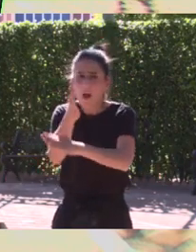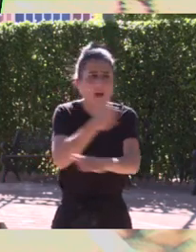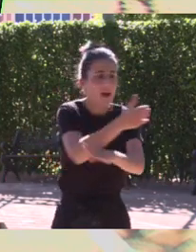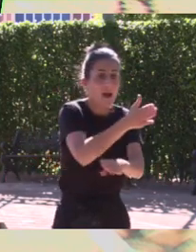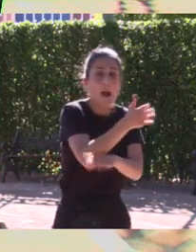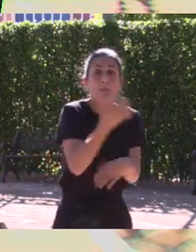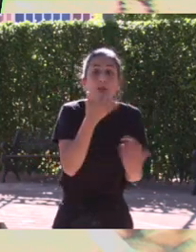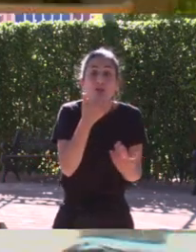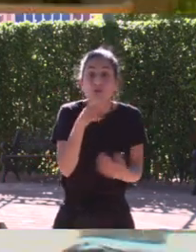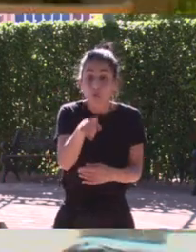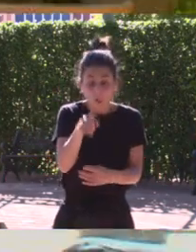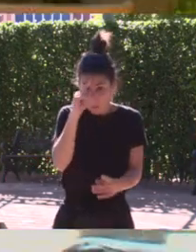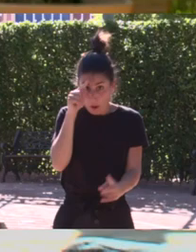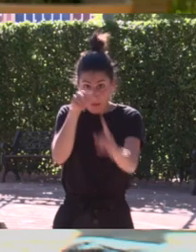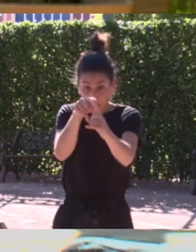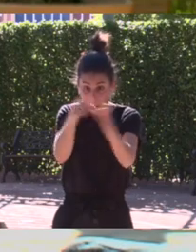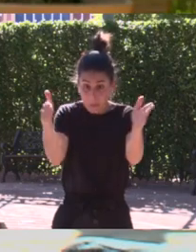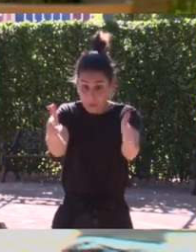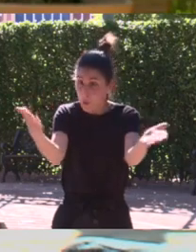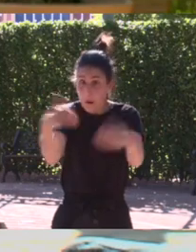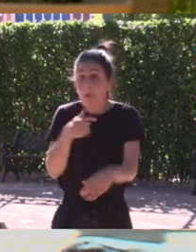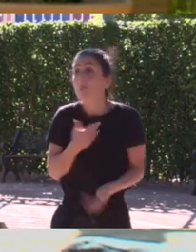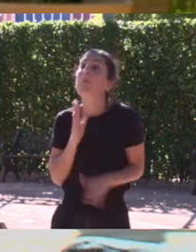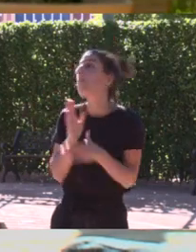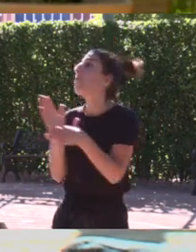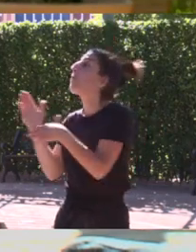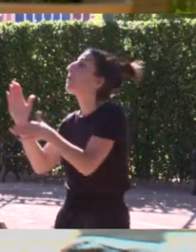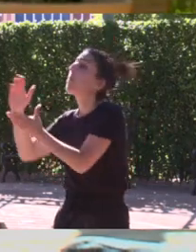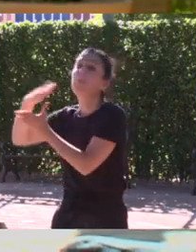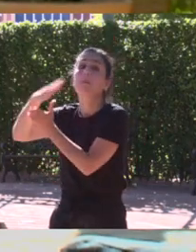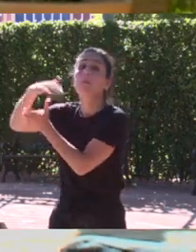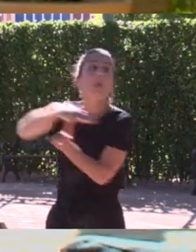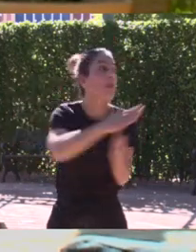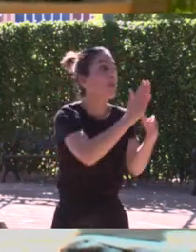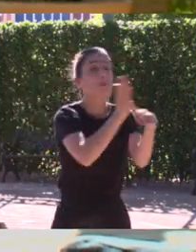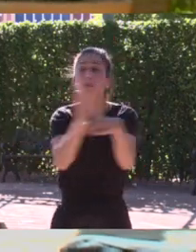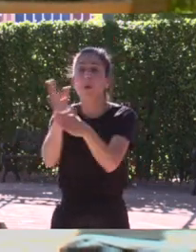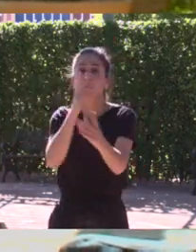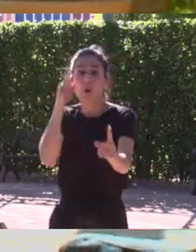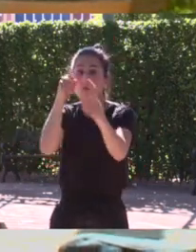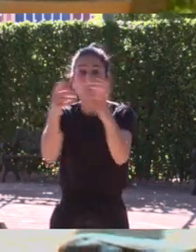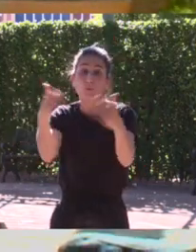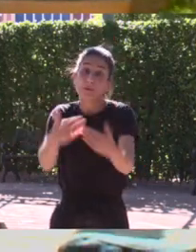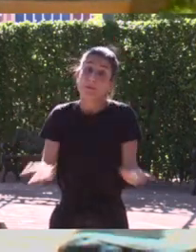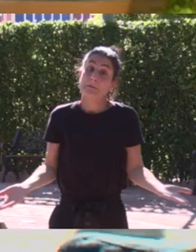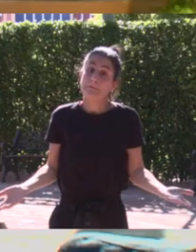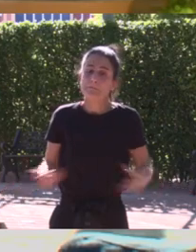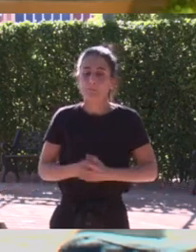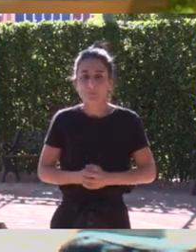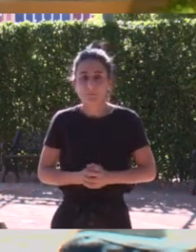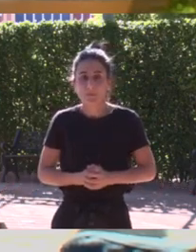realmente si no sabemos a dónde queremos ir somos como un barco sin timón y vamos a donde el viento nos quiera llevar